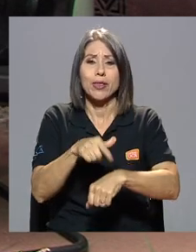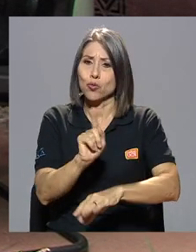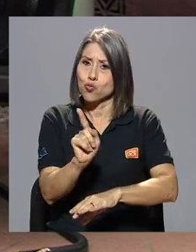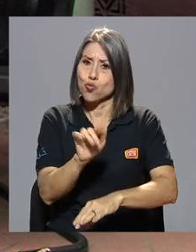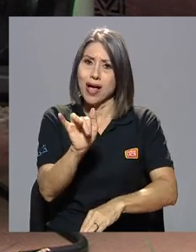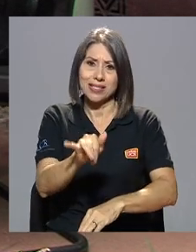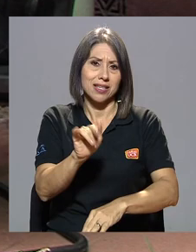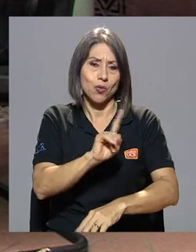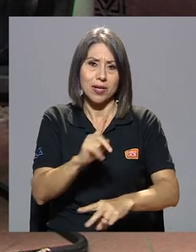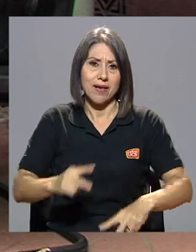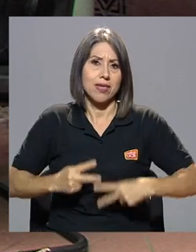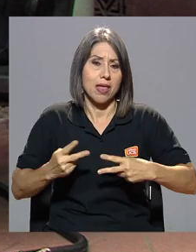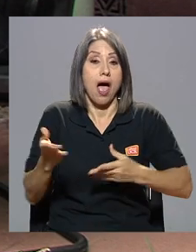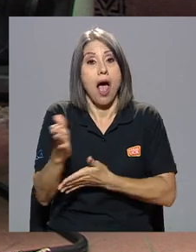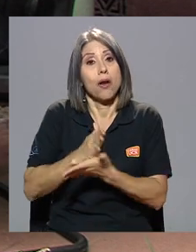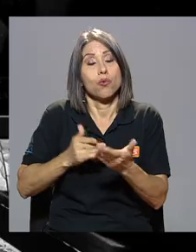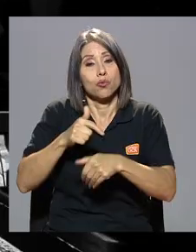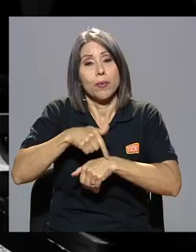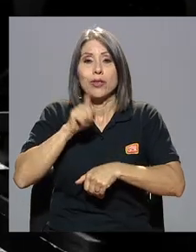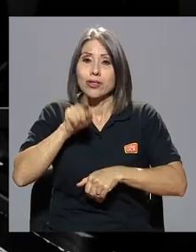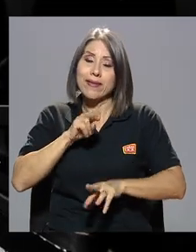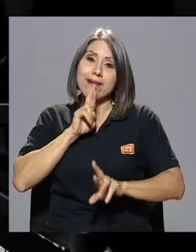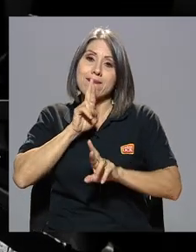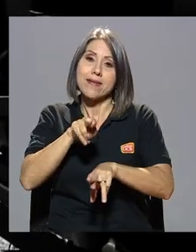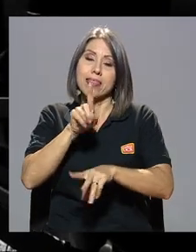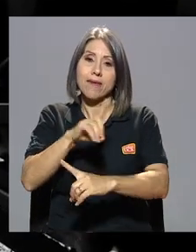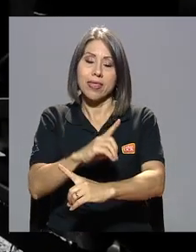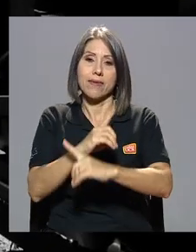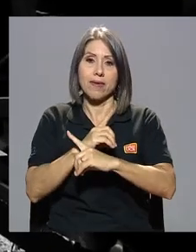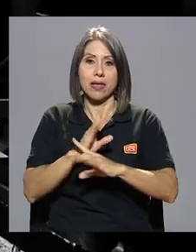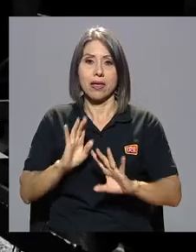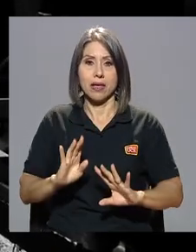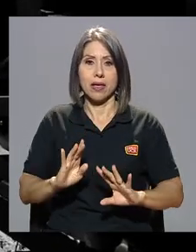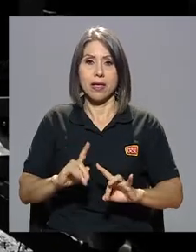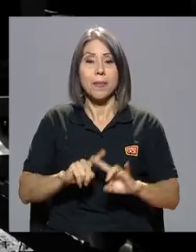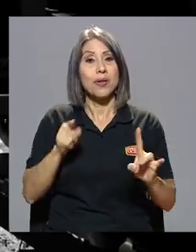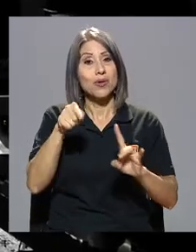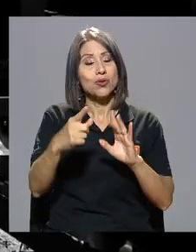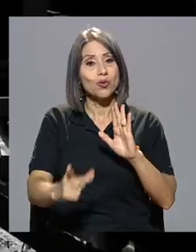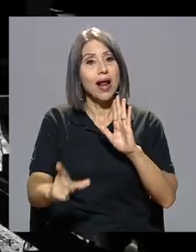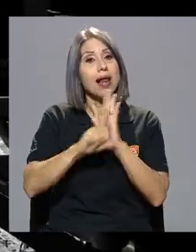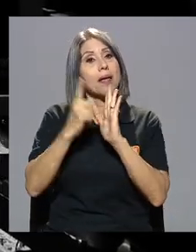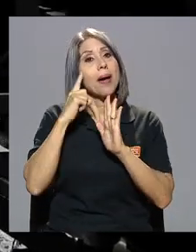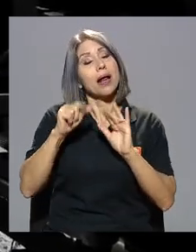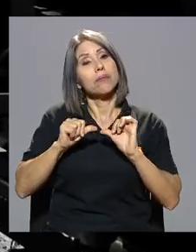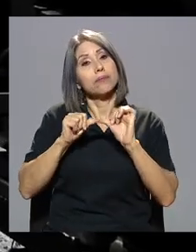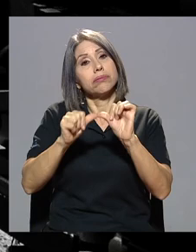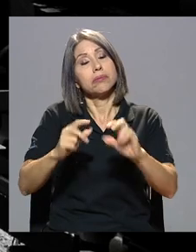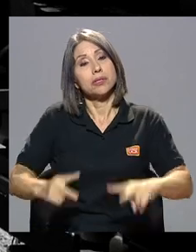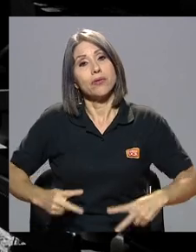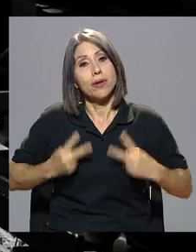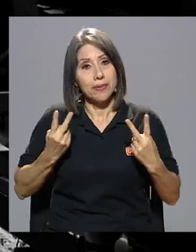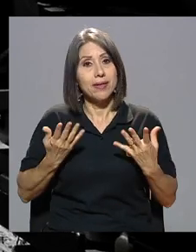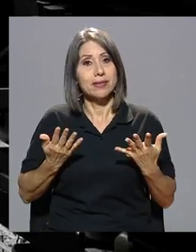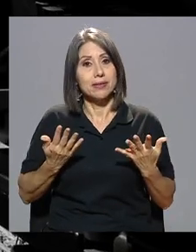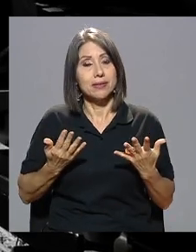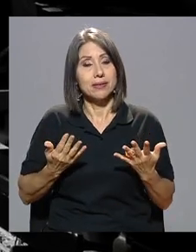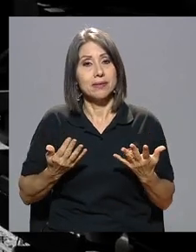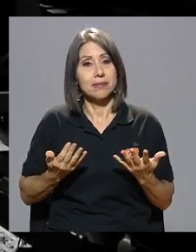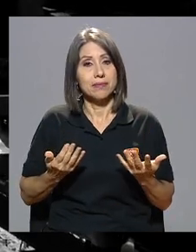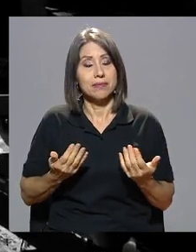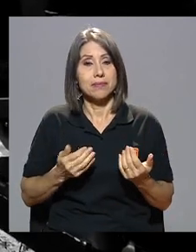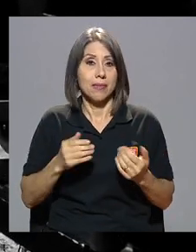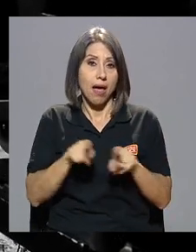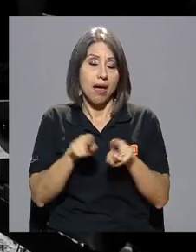momentos en que hay que reaccionar y defenderse y eso es una ley de la supervivencia también de las